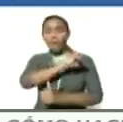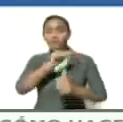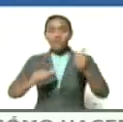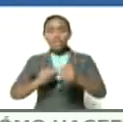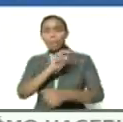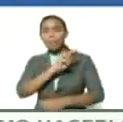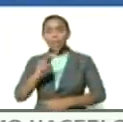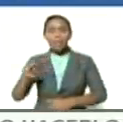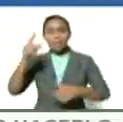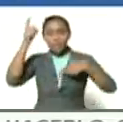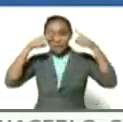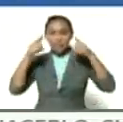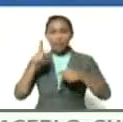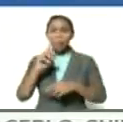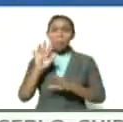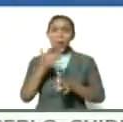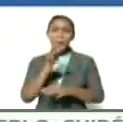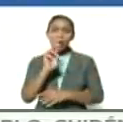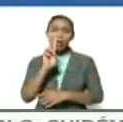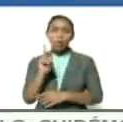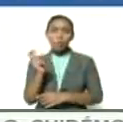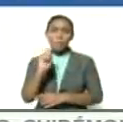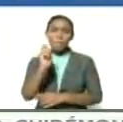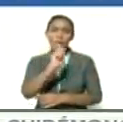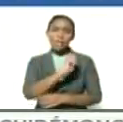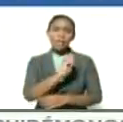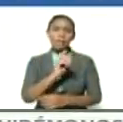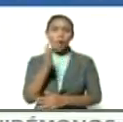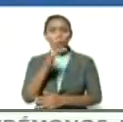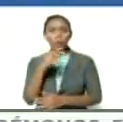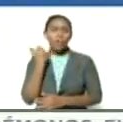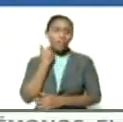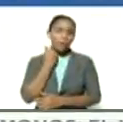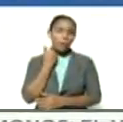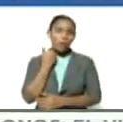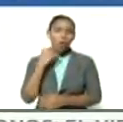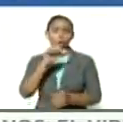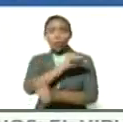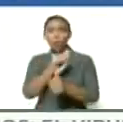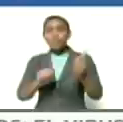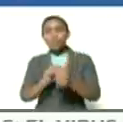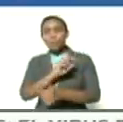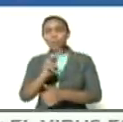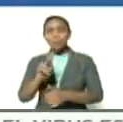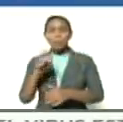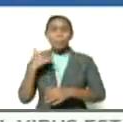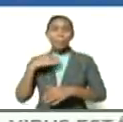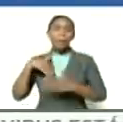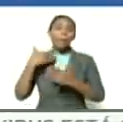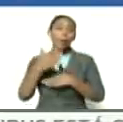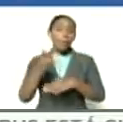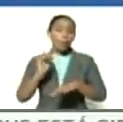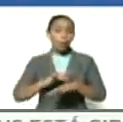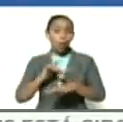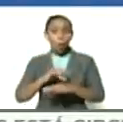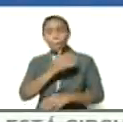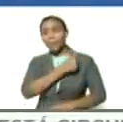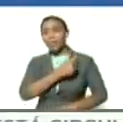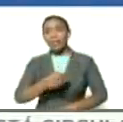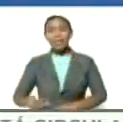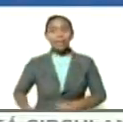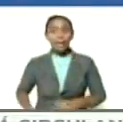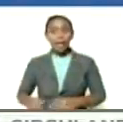comandante Chávez unos meses en la enfermedad y como vicepresidente después me tocó ser presidente